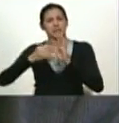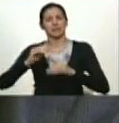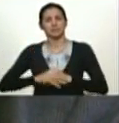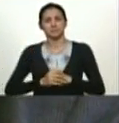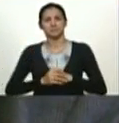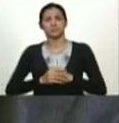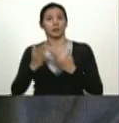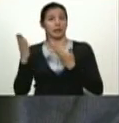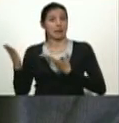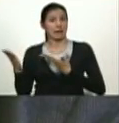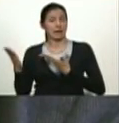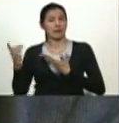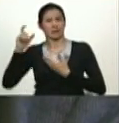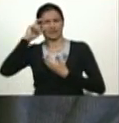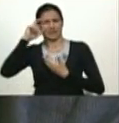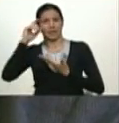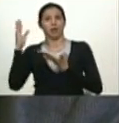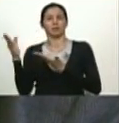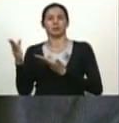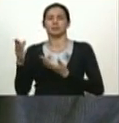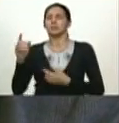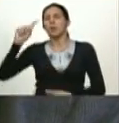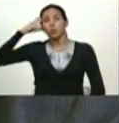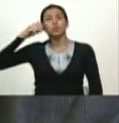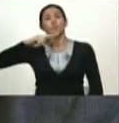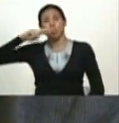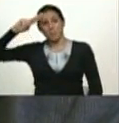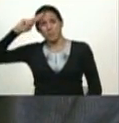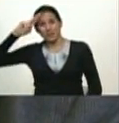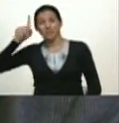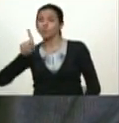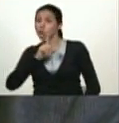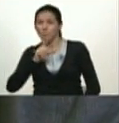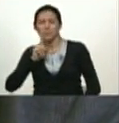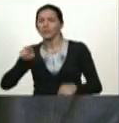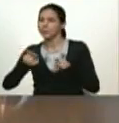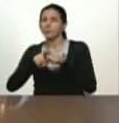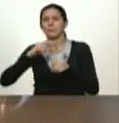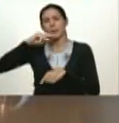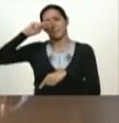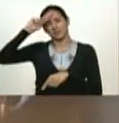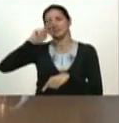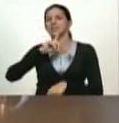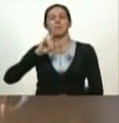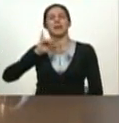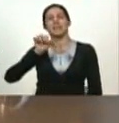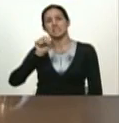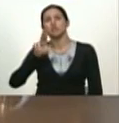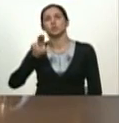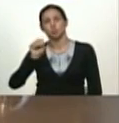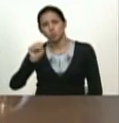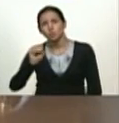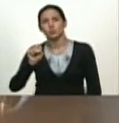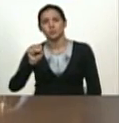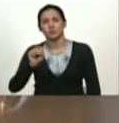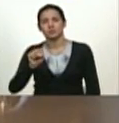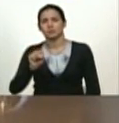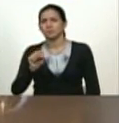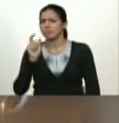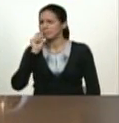es inevitable recordarme de tu padre Jesús querido Jesús Farías de esos revolucionarios